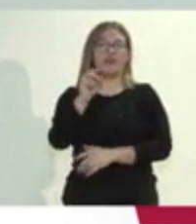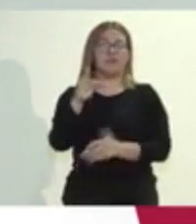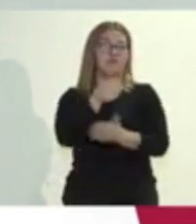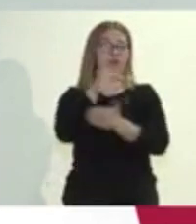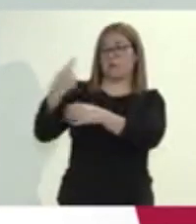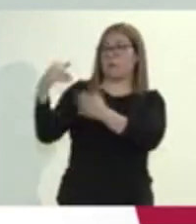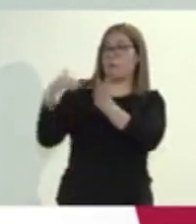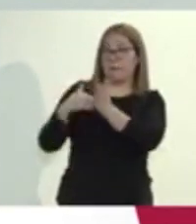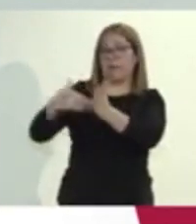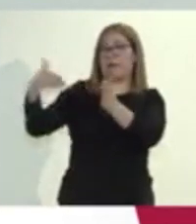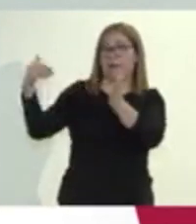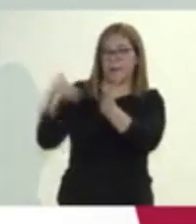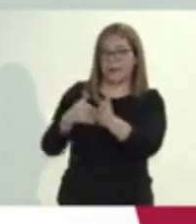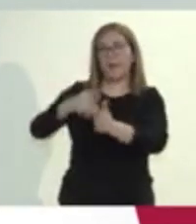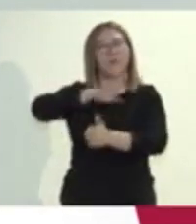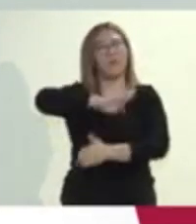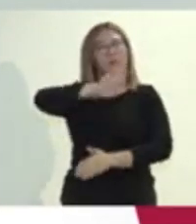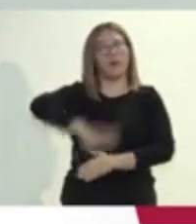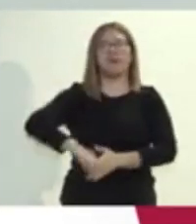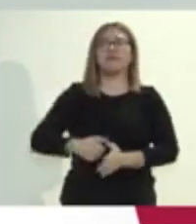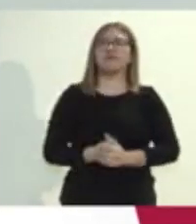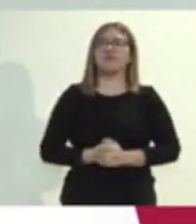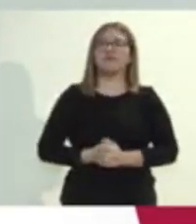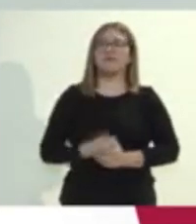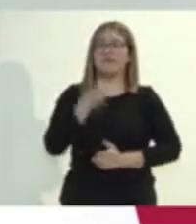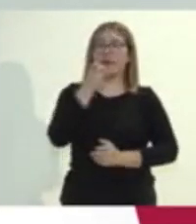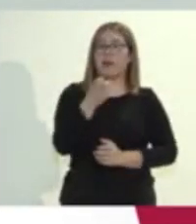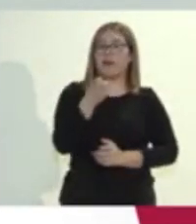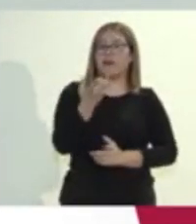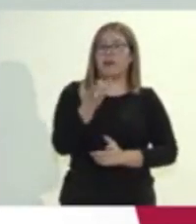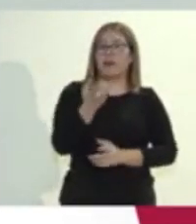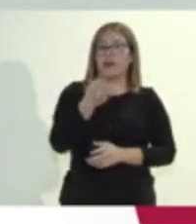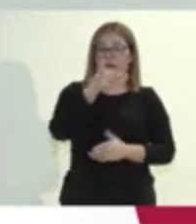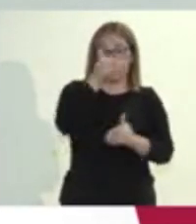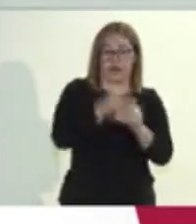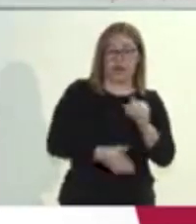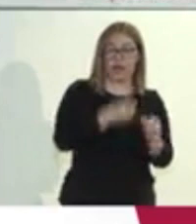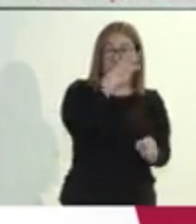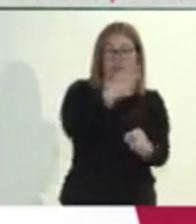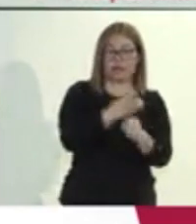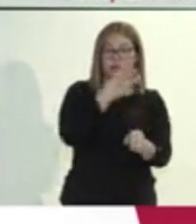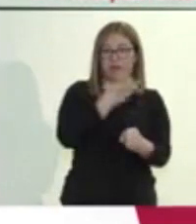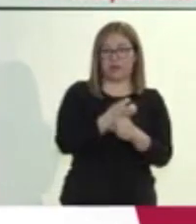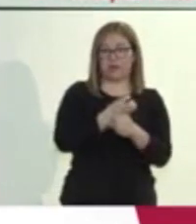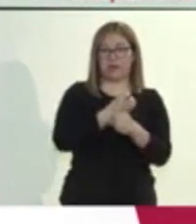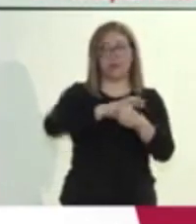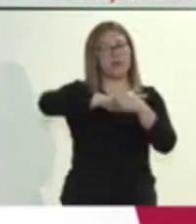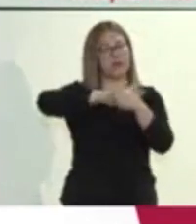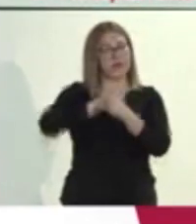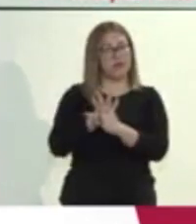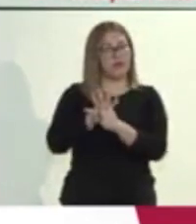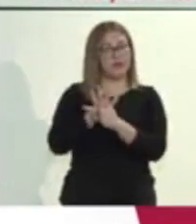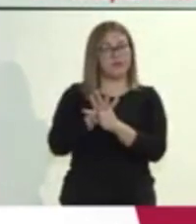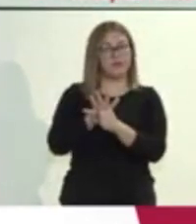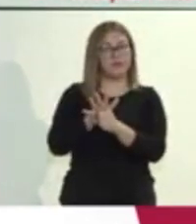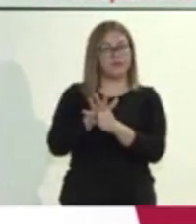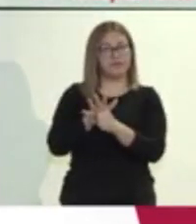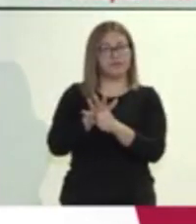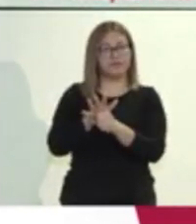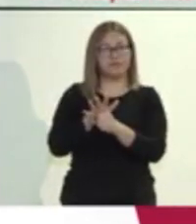aplicando estas acciones. Con imágenes de Juanma Moreno, José Luis Vázquez, Noticieros Canal 7.